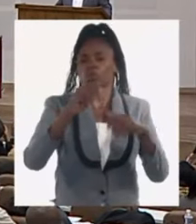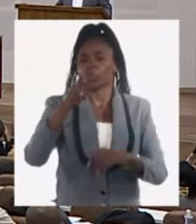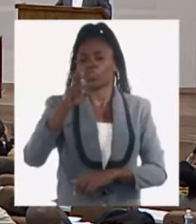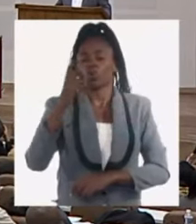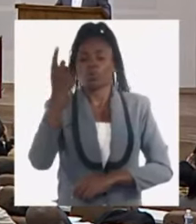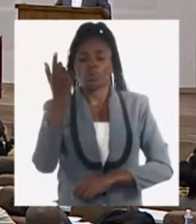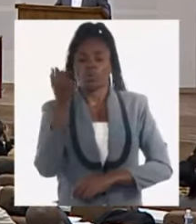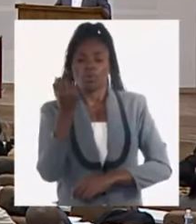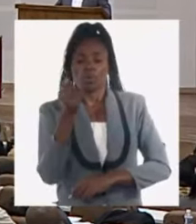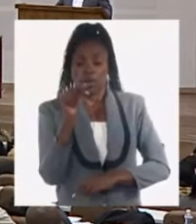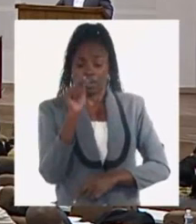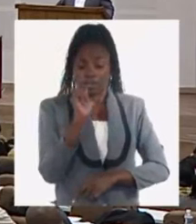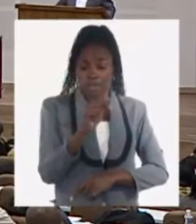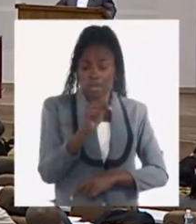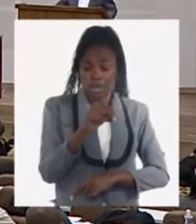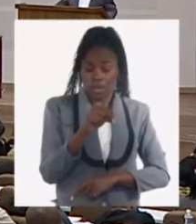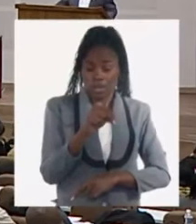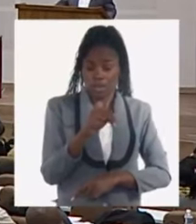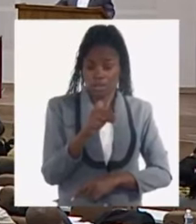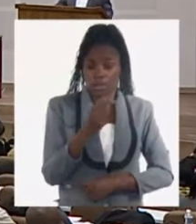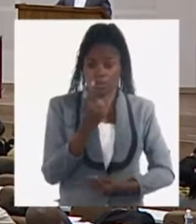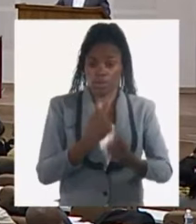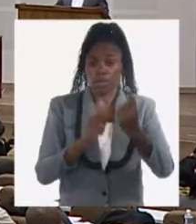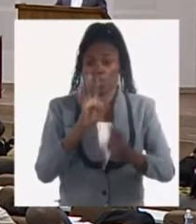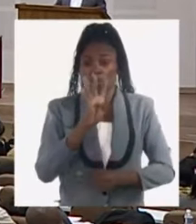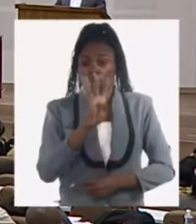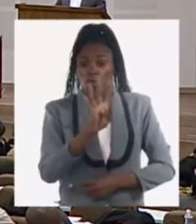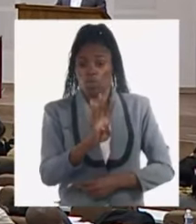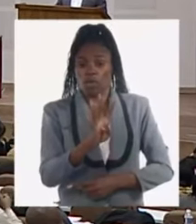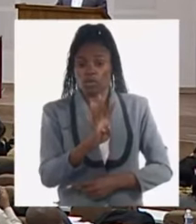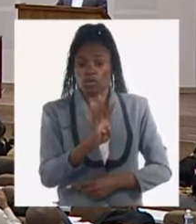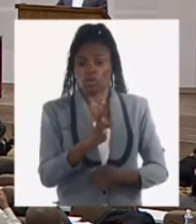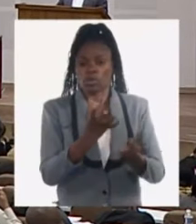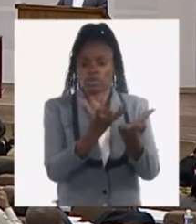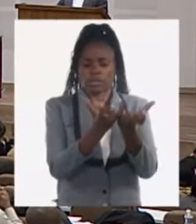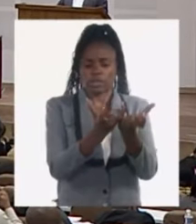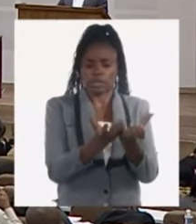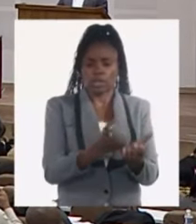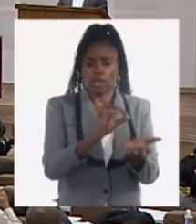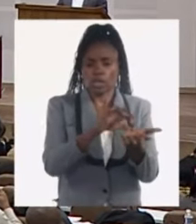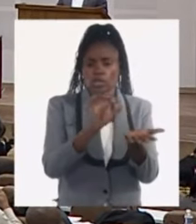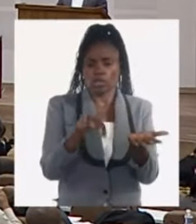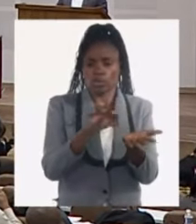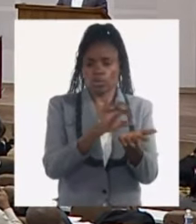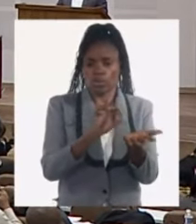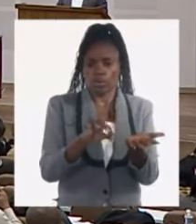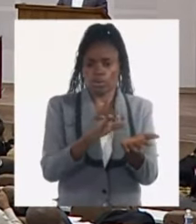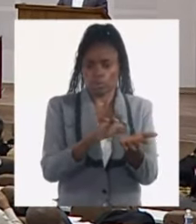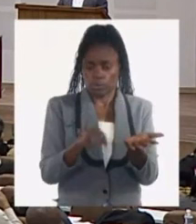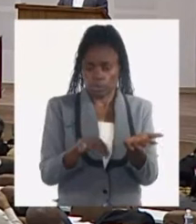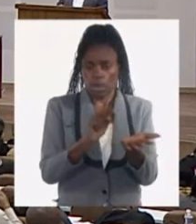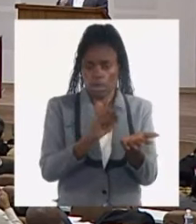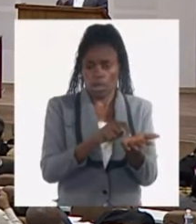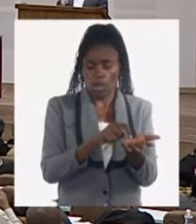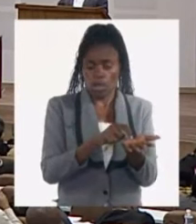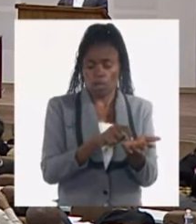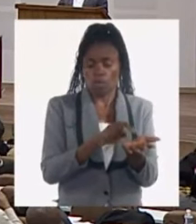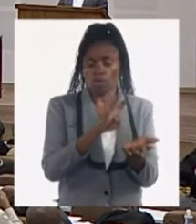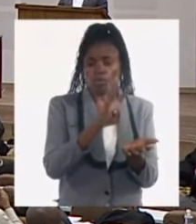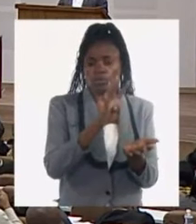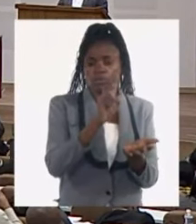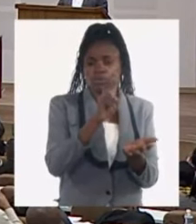entre ellas cuatro secaderos de arroz con capacidad para 38 mil toneladas anuales